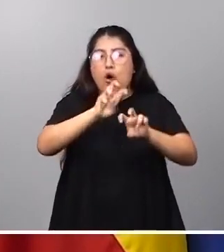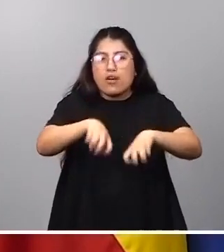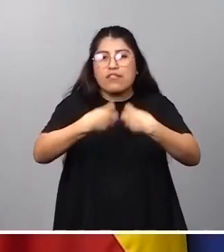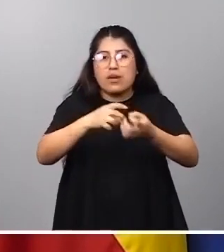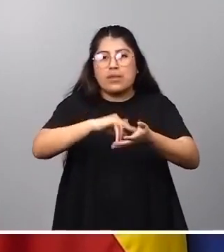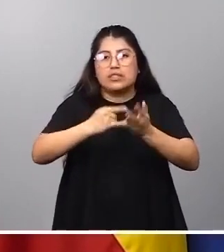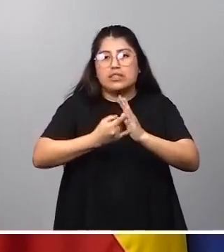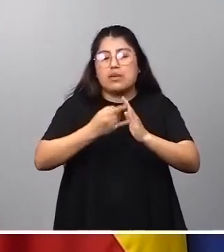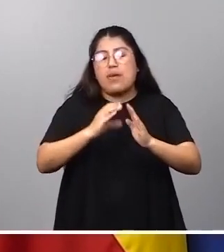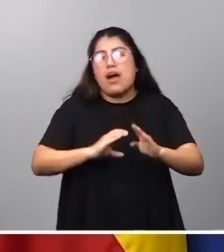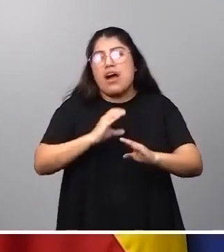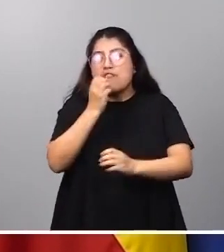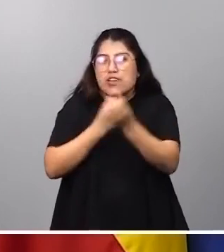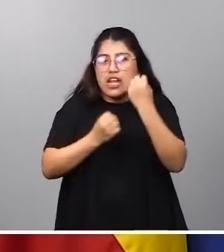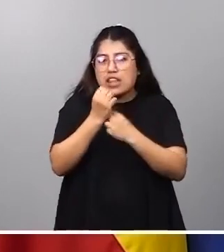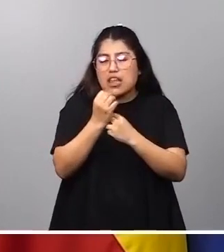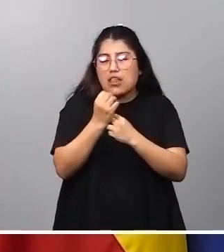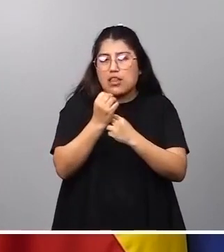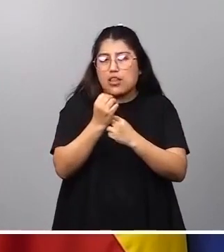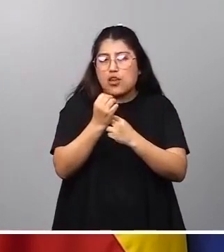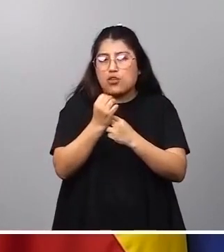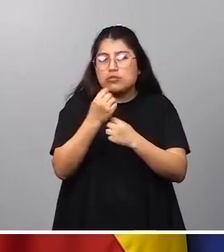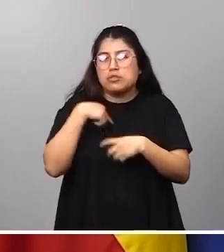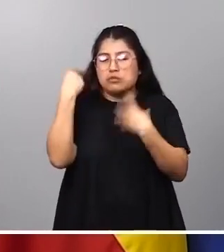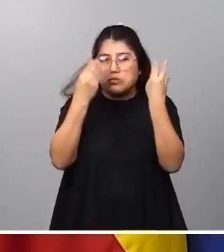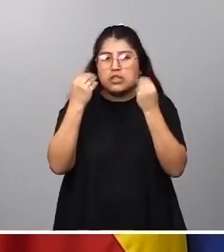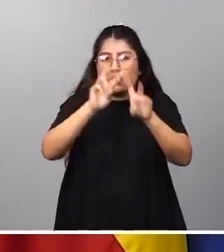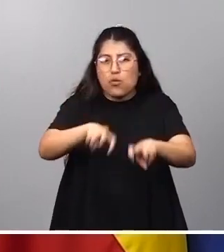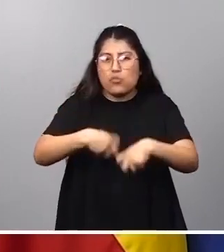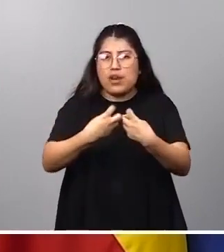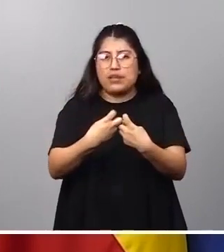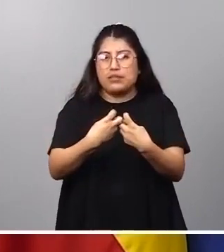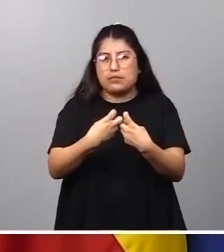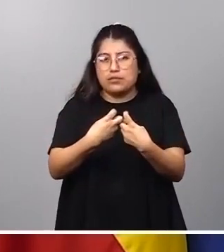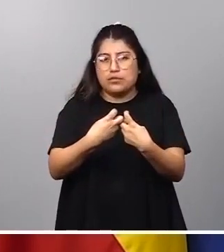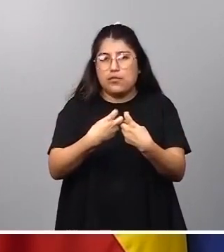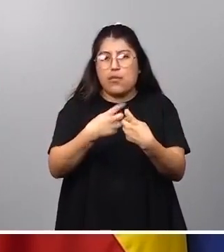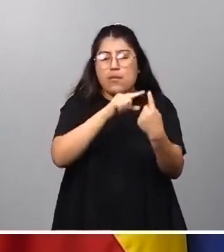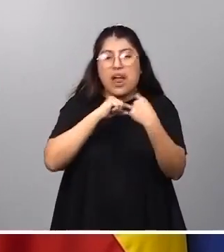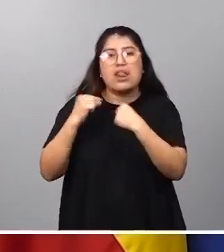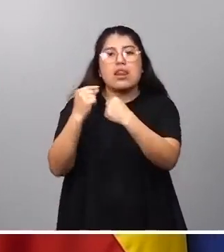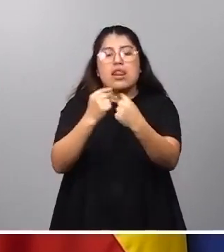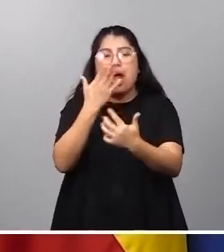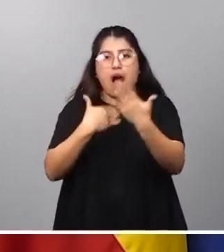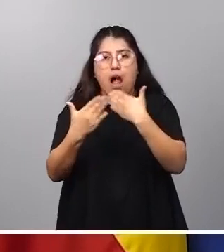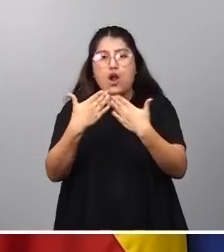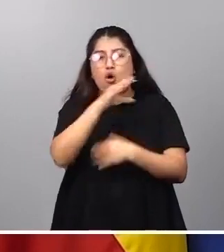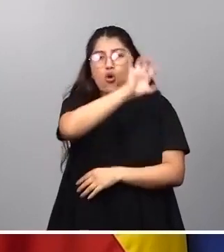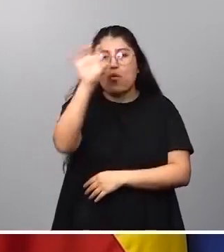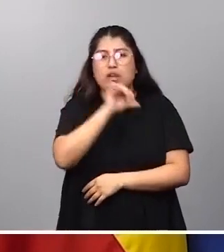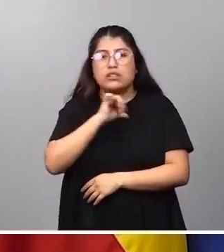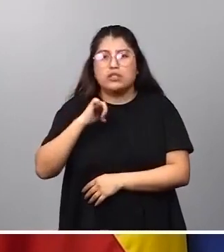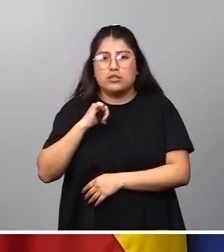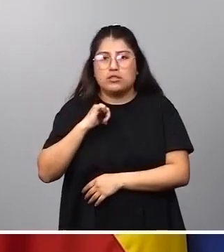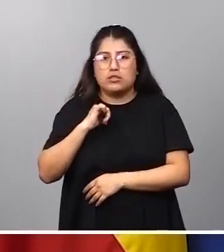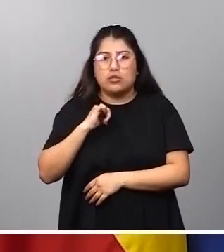del sistema de financiación, yo creo que es una reforma en la cual el diálogo entre todas las comunidades autónomas es el que nos tiene